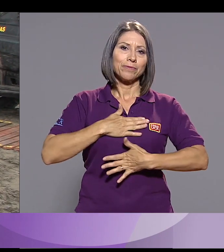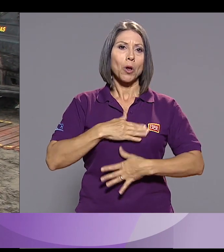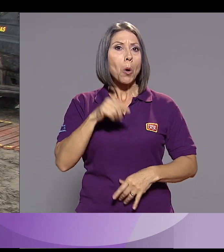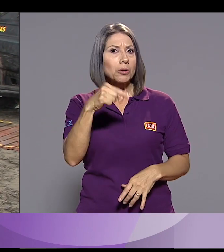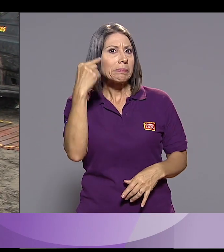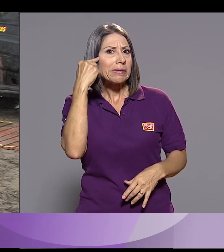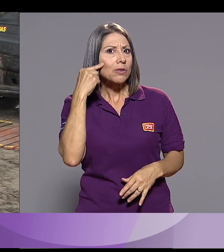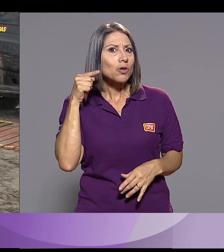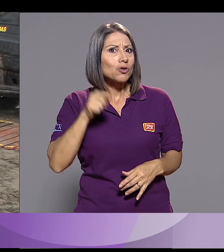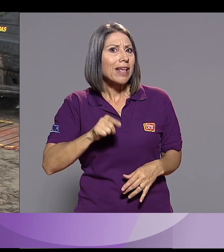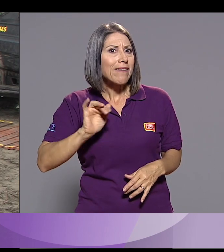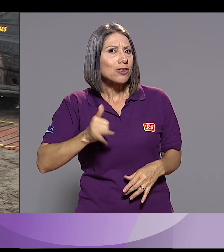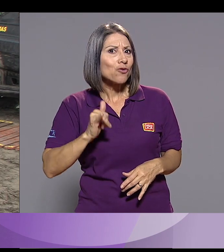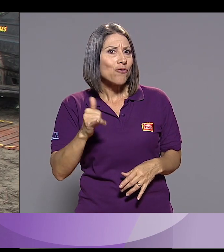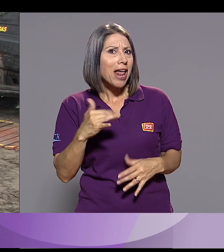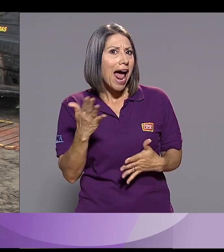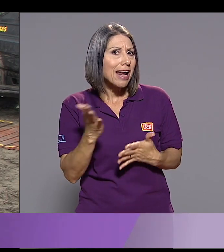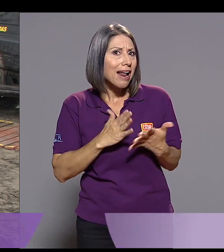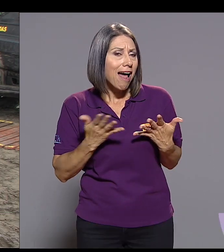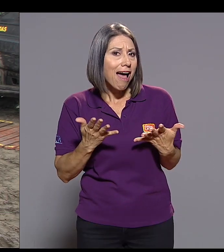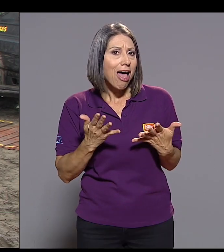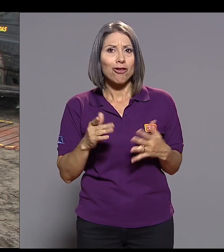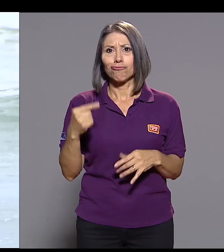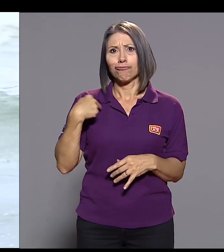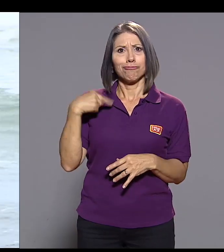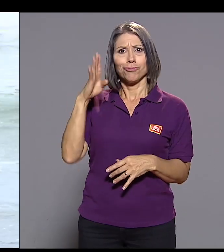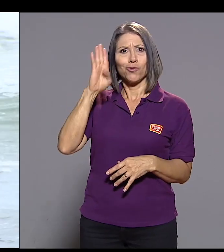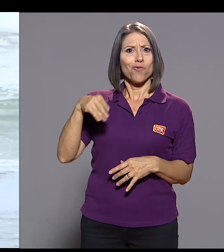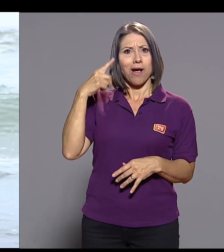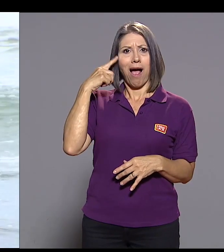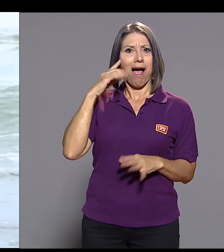¿Te imaginaste que ibas a surfar un día? No, nunca.